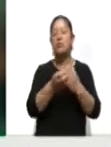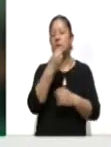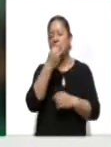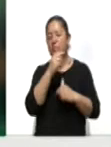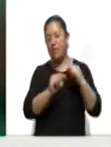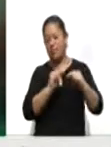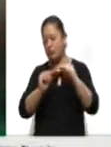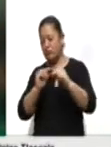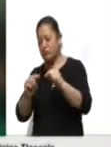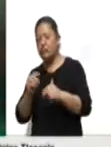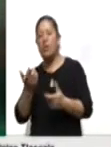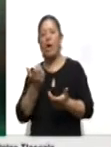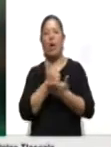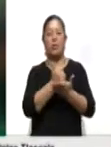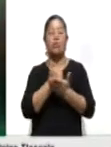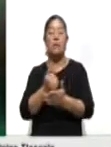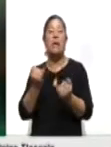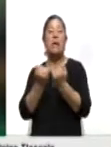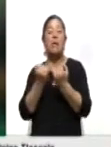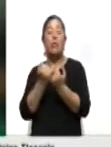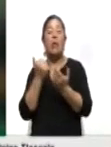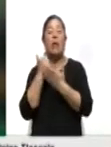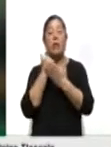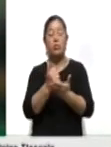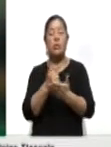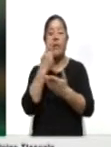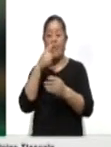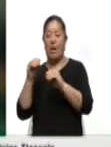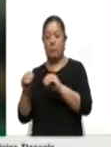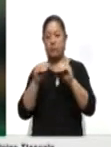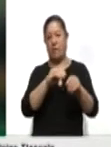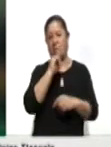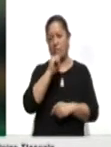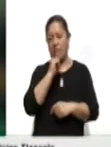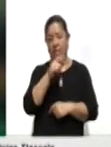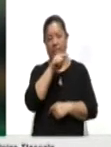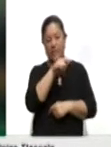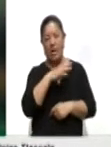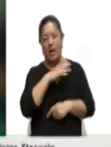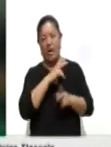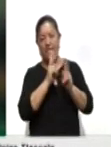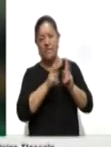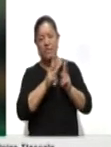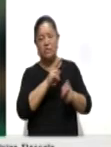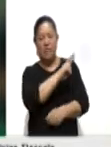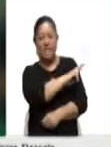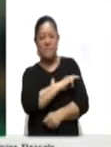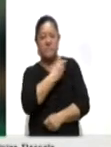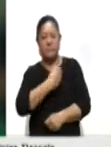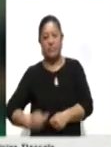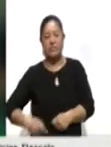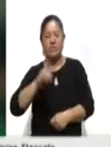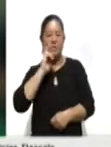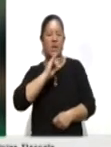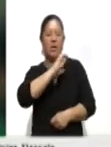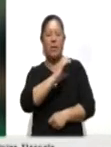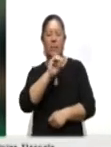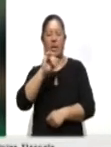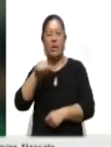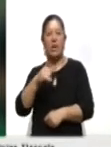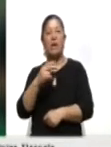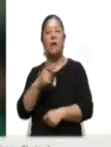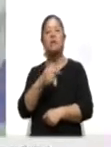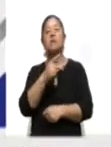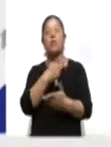medidas que ayudaría a mitigar el fenómeno migratorio y que fue abordado en sus pláticas con la vicepresidenta Kamala Harris fue el programa Sembrando Vida,